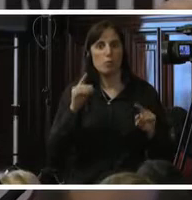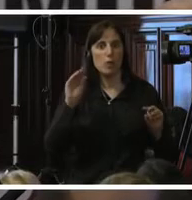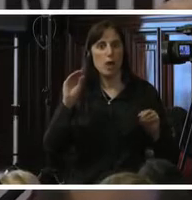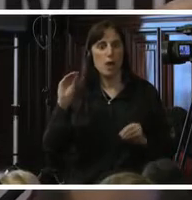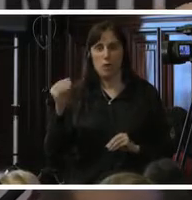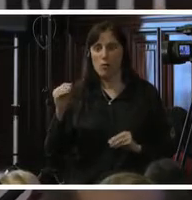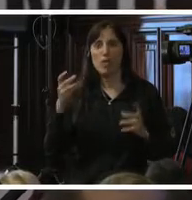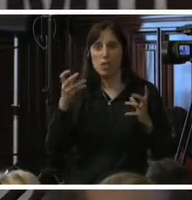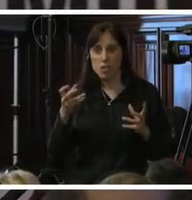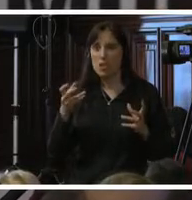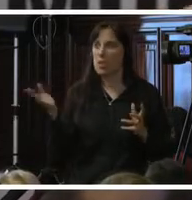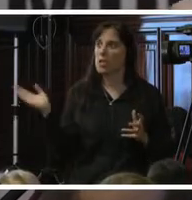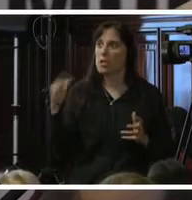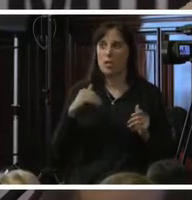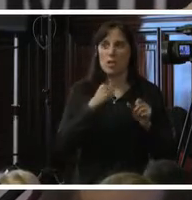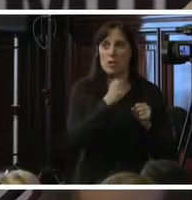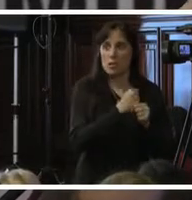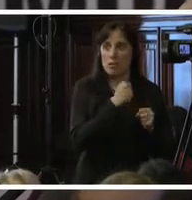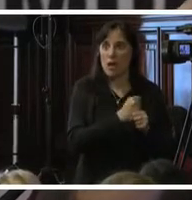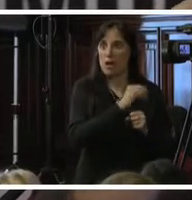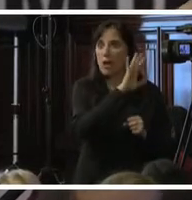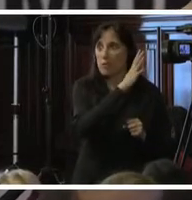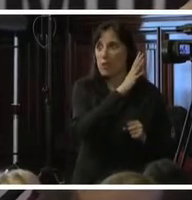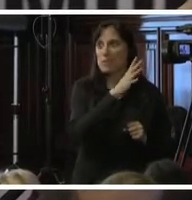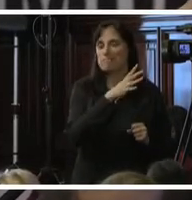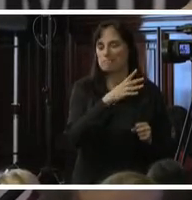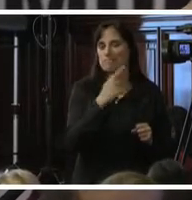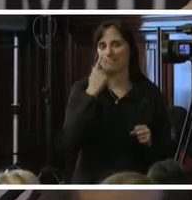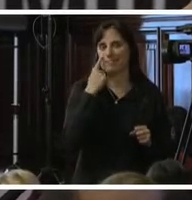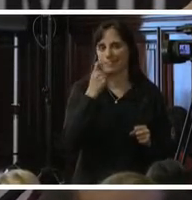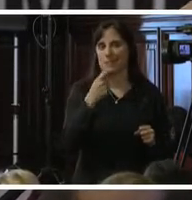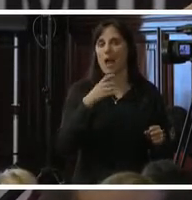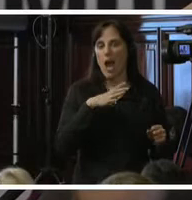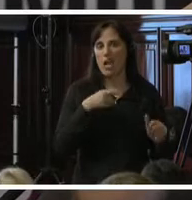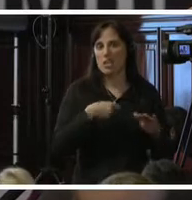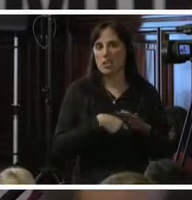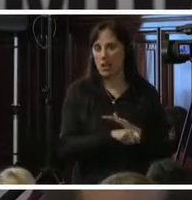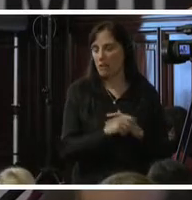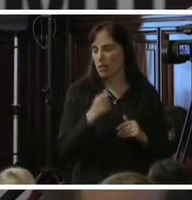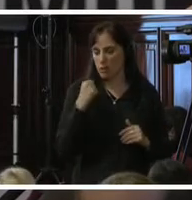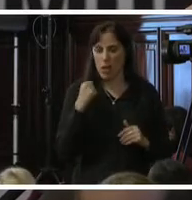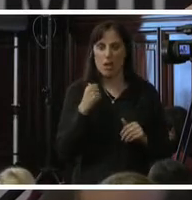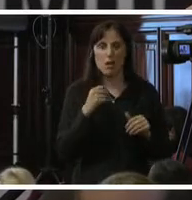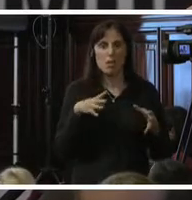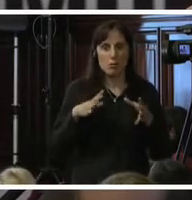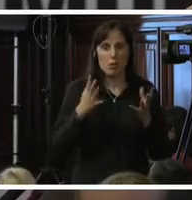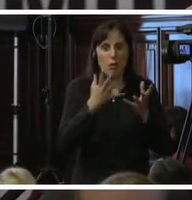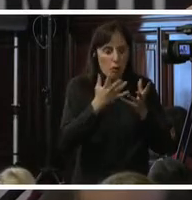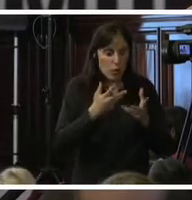el exterior eran llamadores. Y por detrás había personas que tenían que ser investigadas